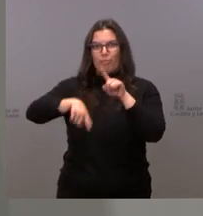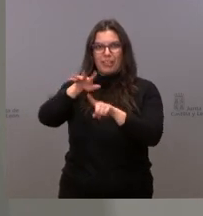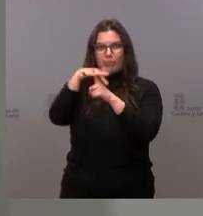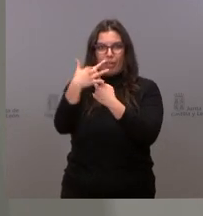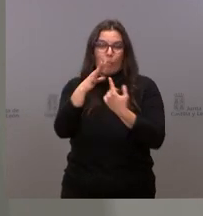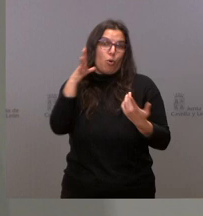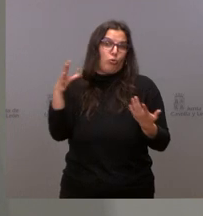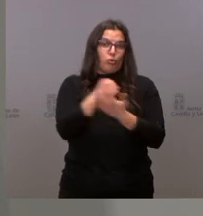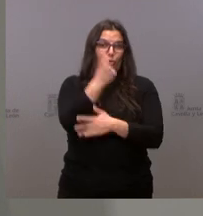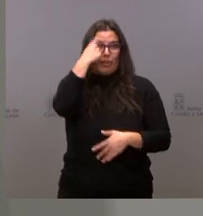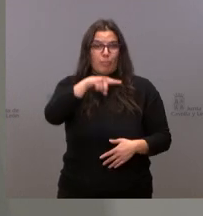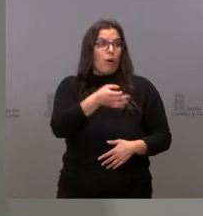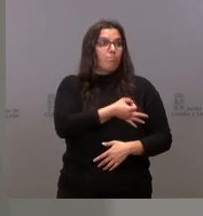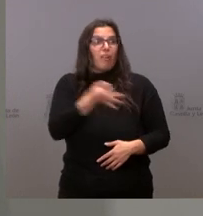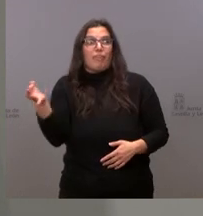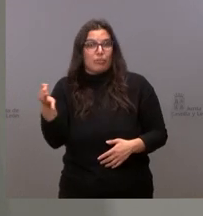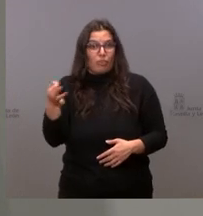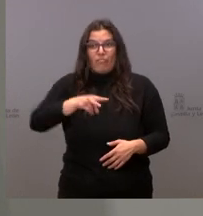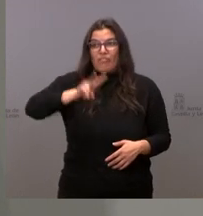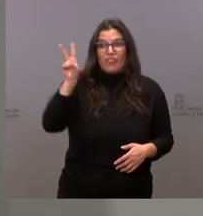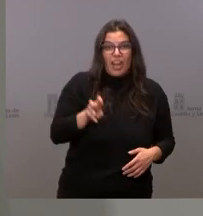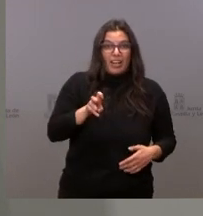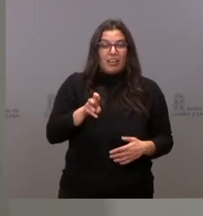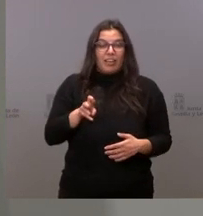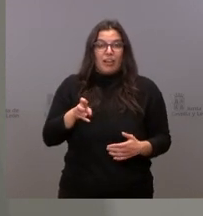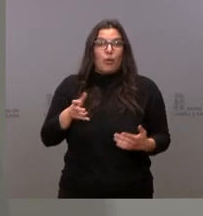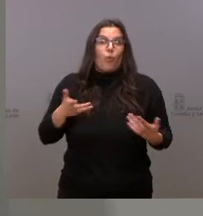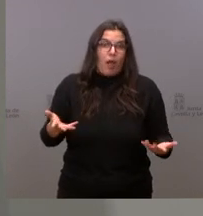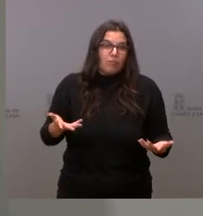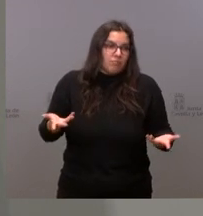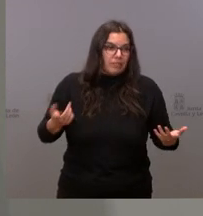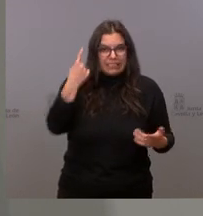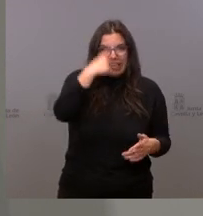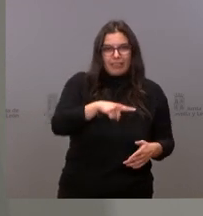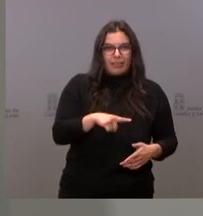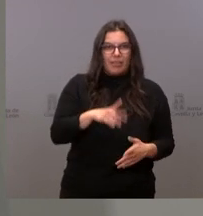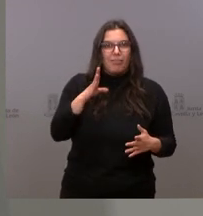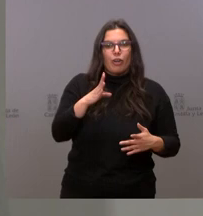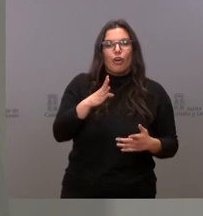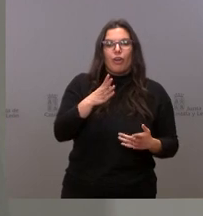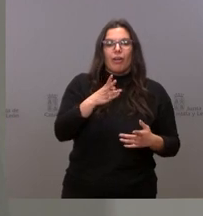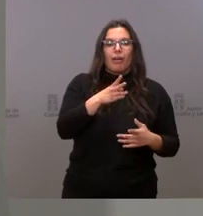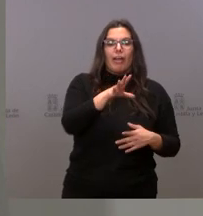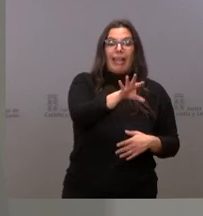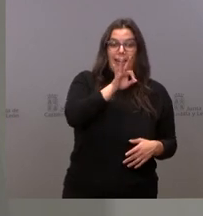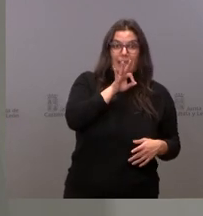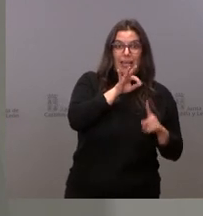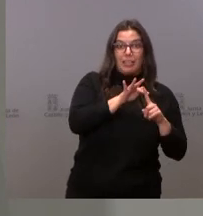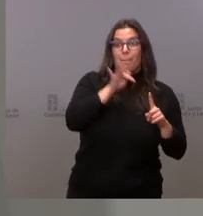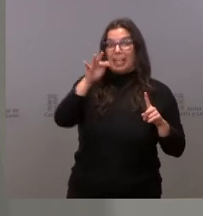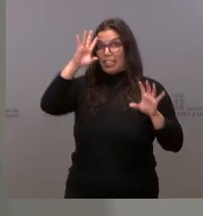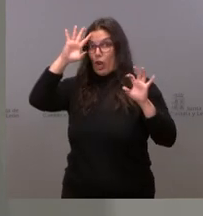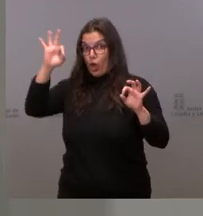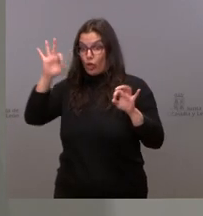Todos sabemos lo que es efectivo y una cosa es qué es efectivo y otra cosa es de las medidas efectivas cuáles son las proporcionales